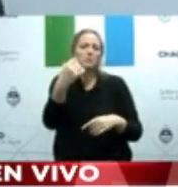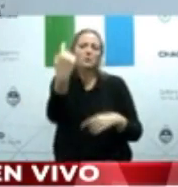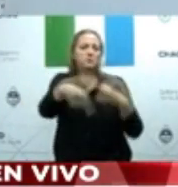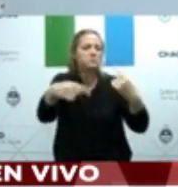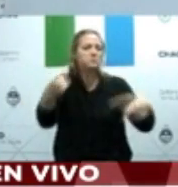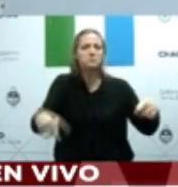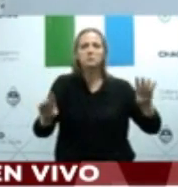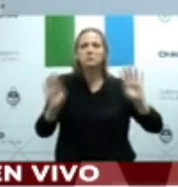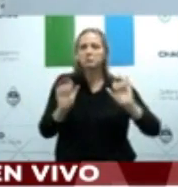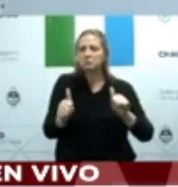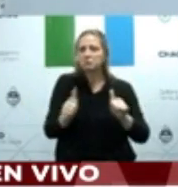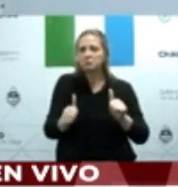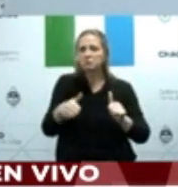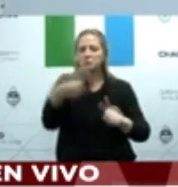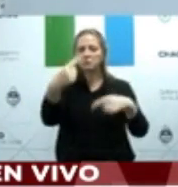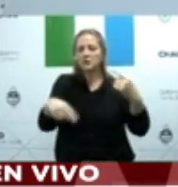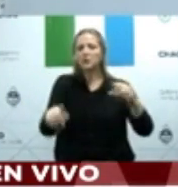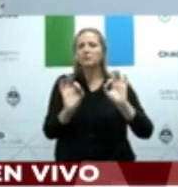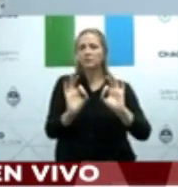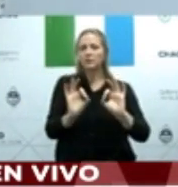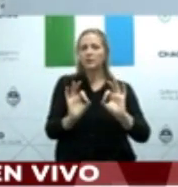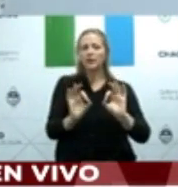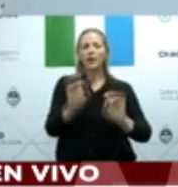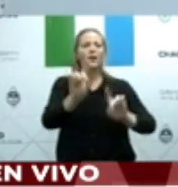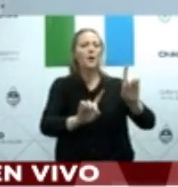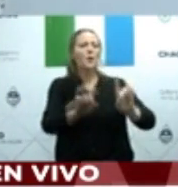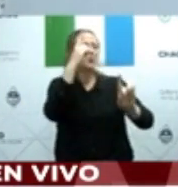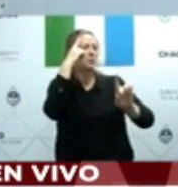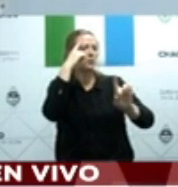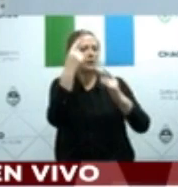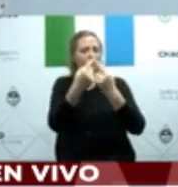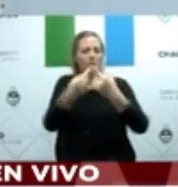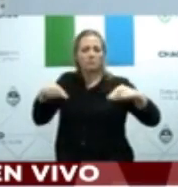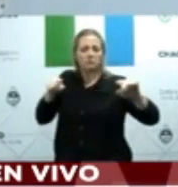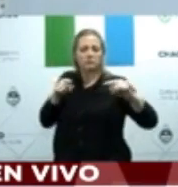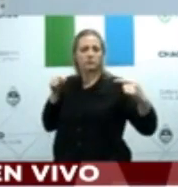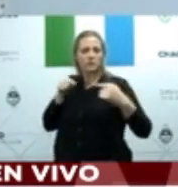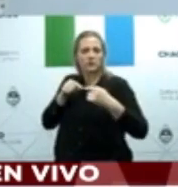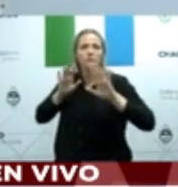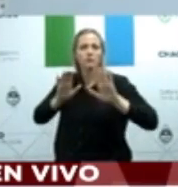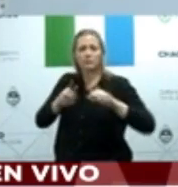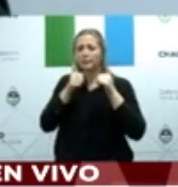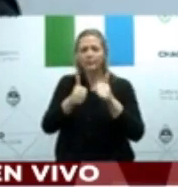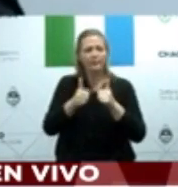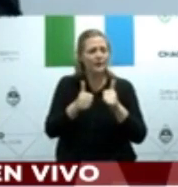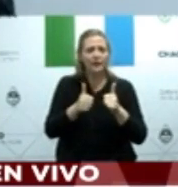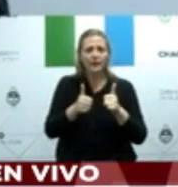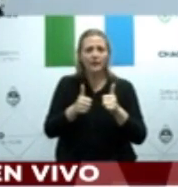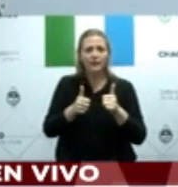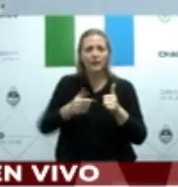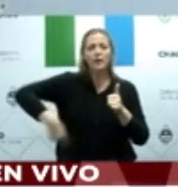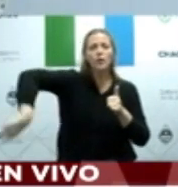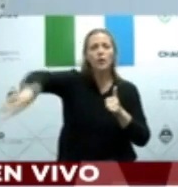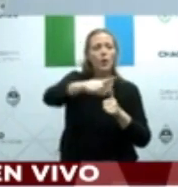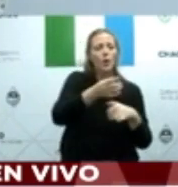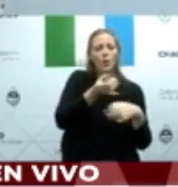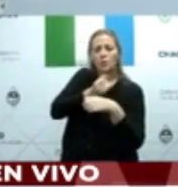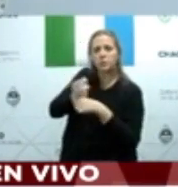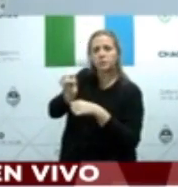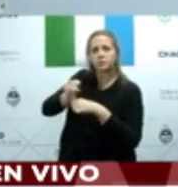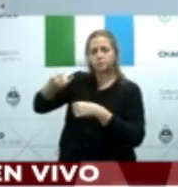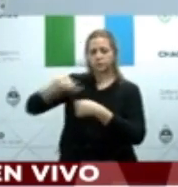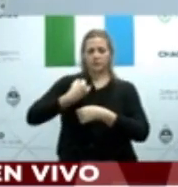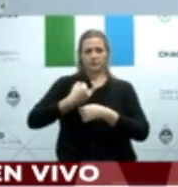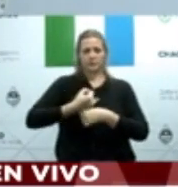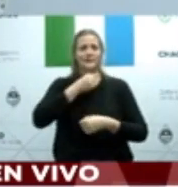piensan de otra manera, aceptamos todas las recomendaciones, pero el que crea que en esta situación vamos a intentar buscar